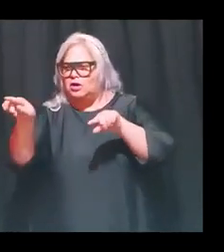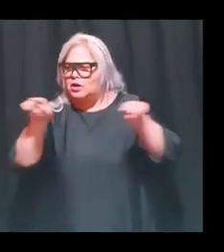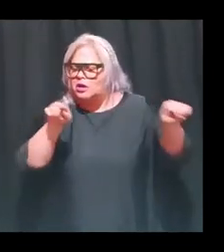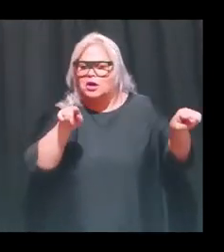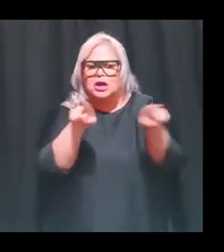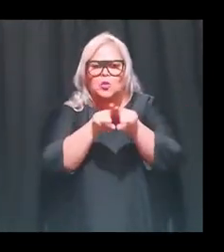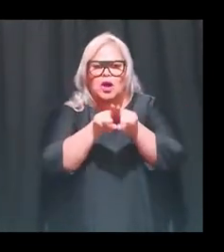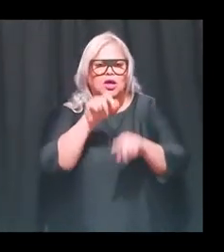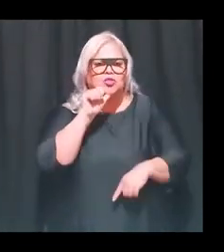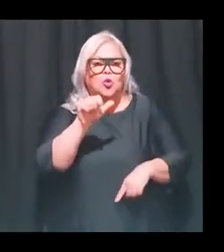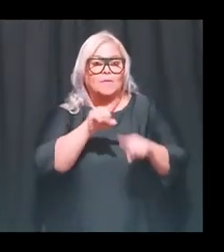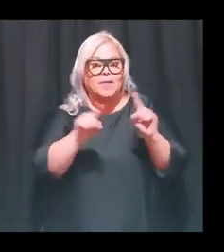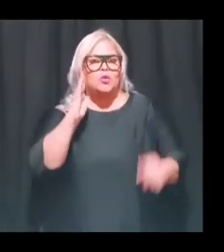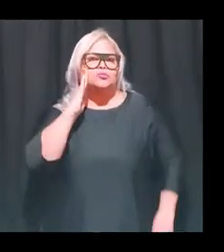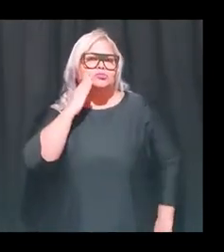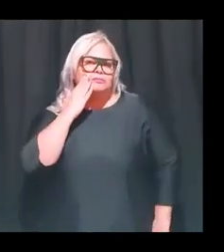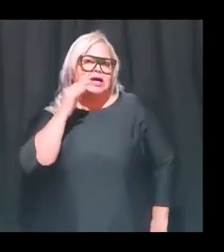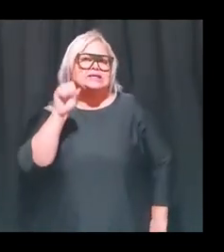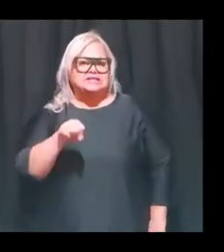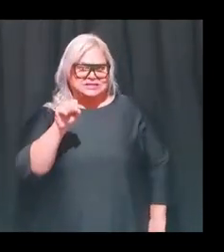¿Qué lo que